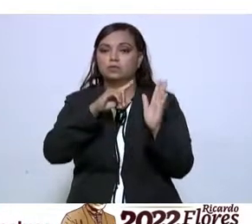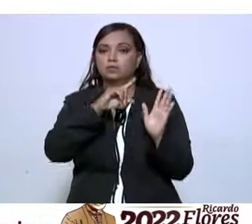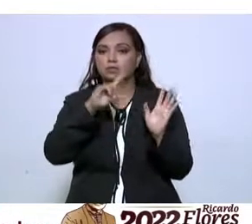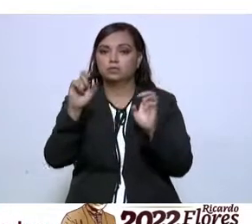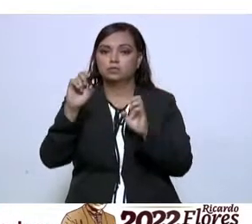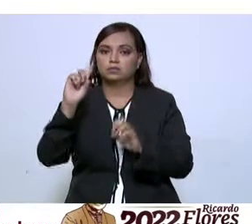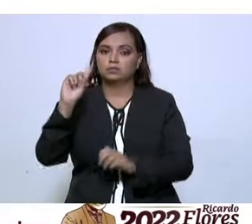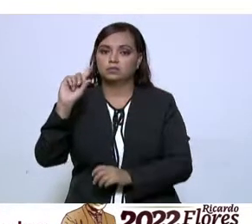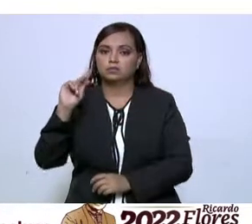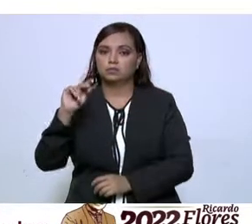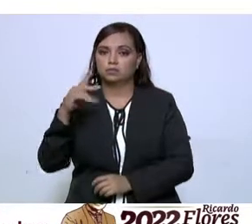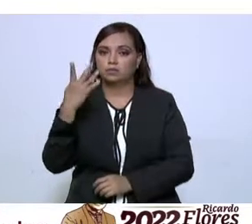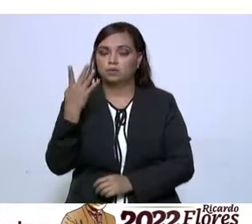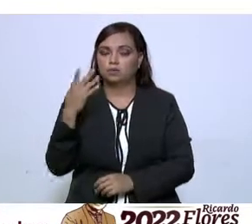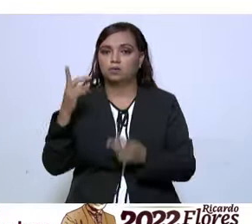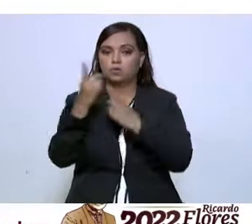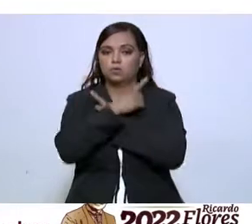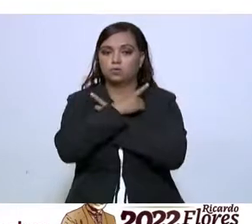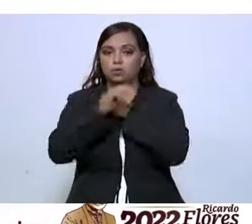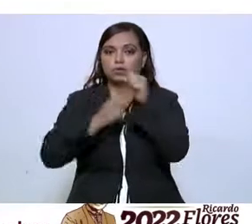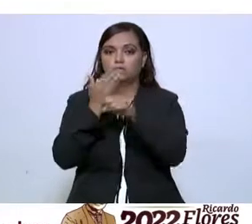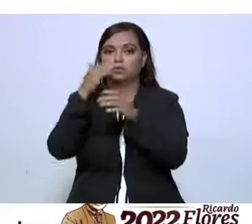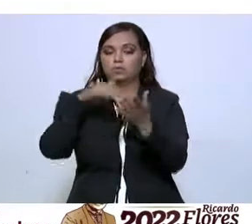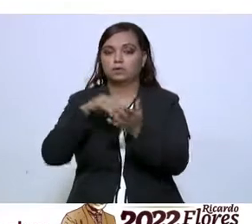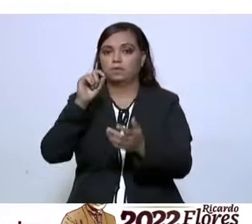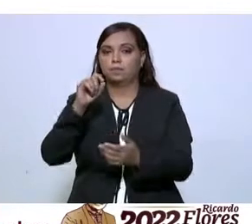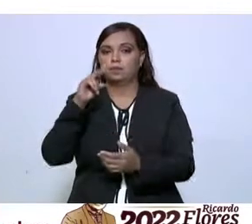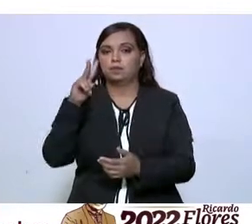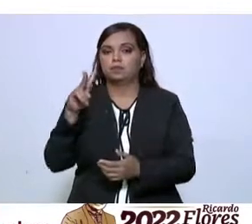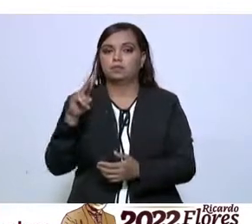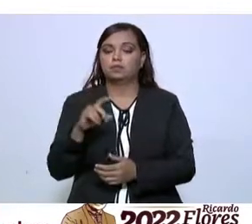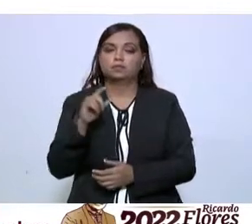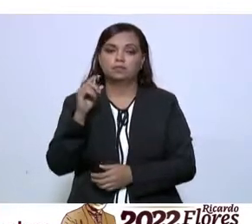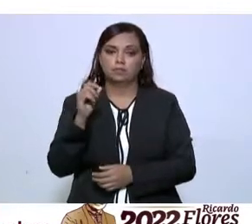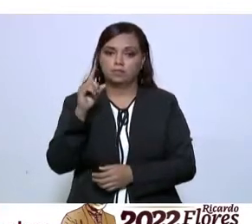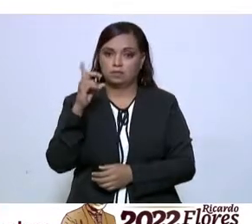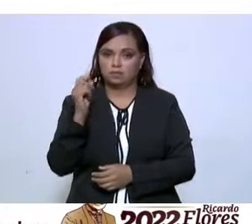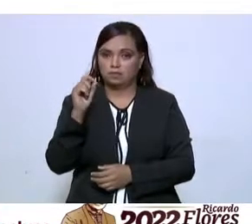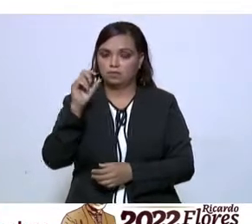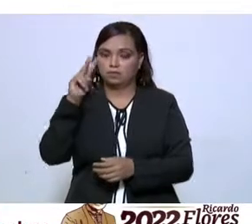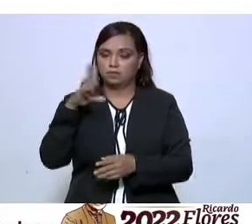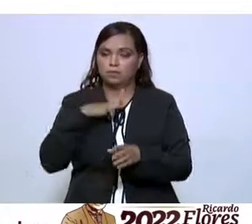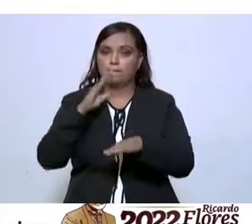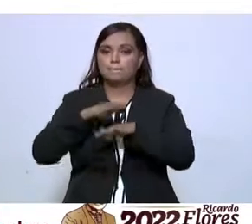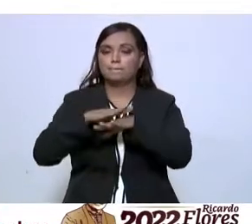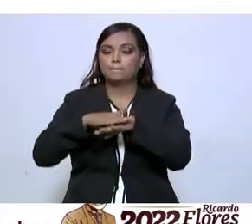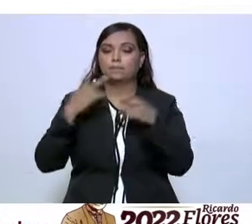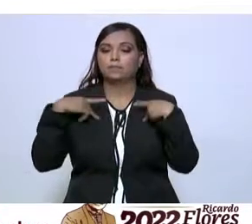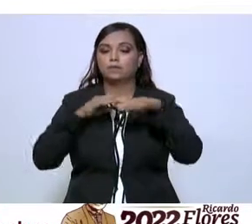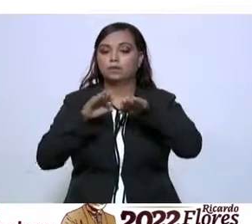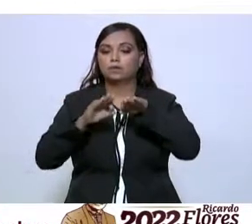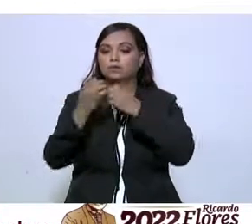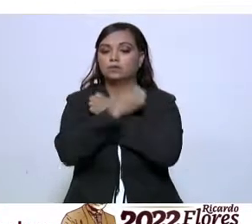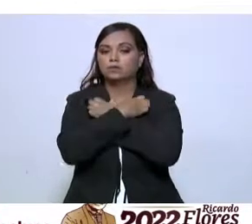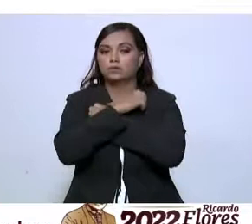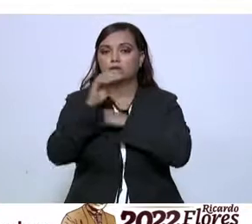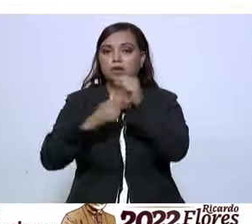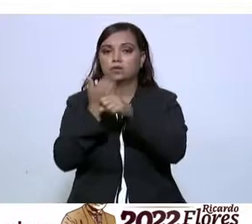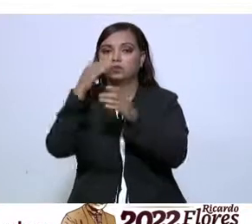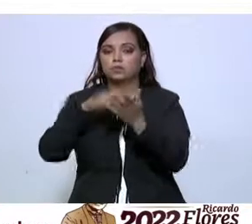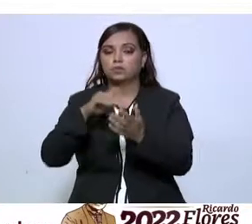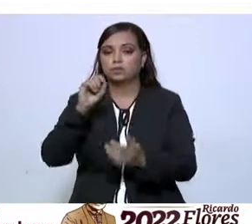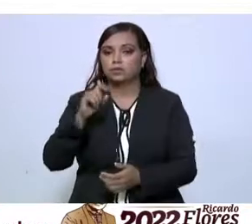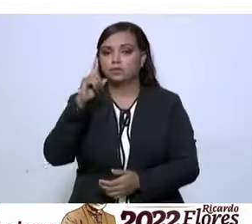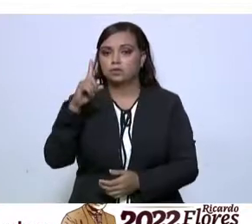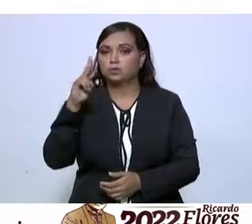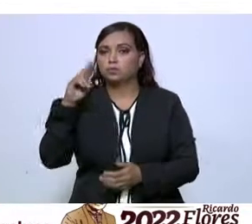docentes. En el 2020-2021 fue de 1.464 trabajadores de la educación. En el 2021